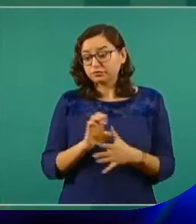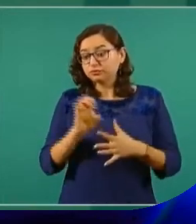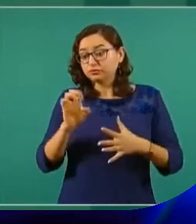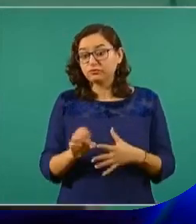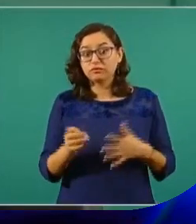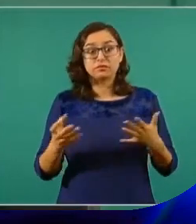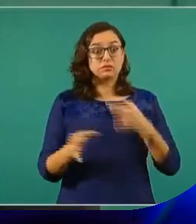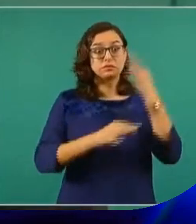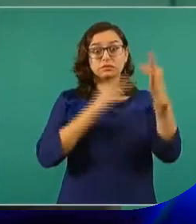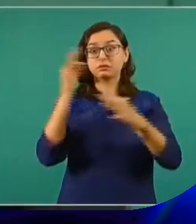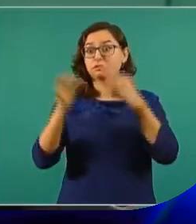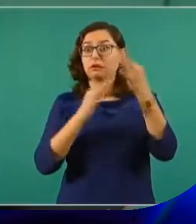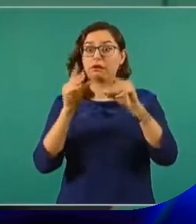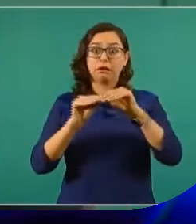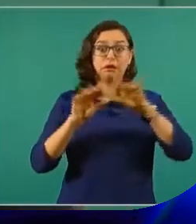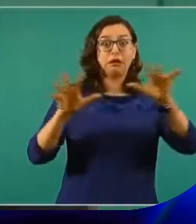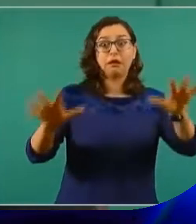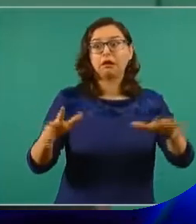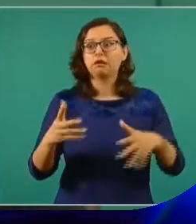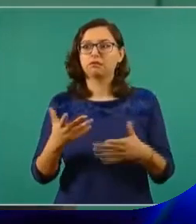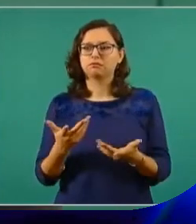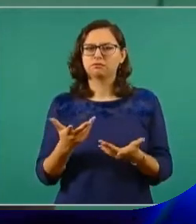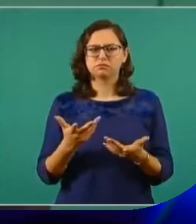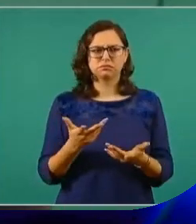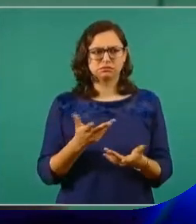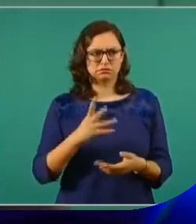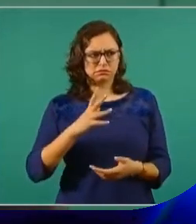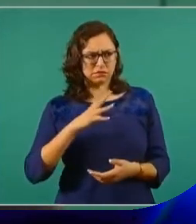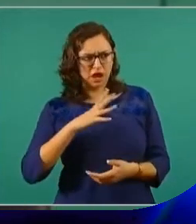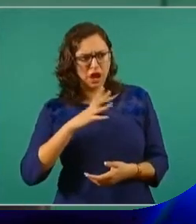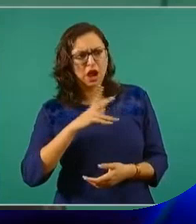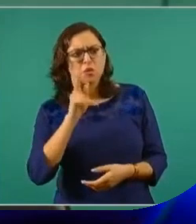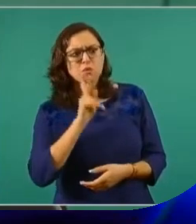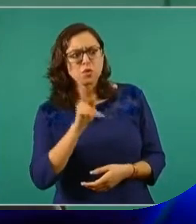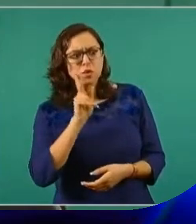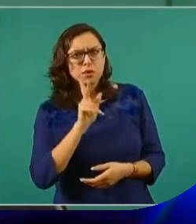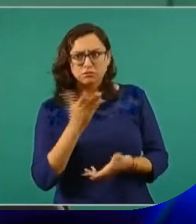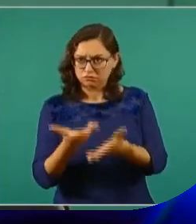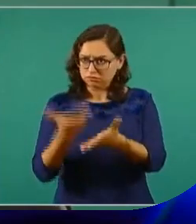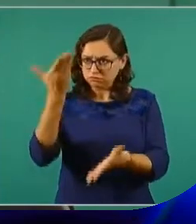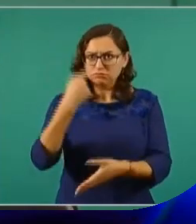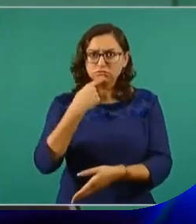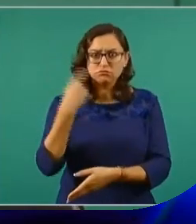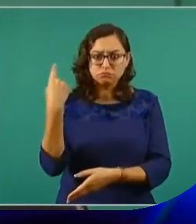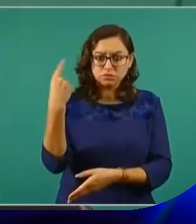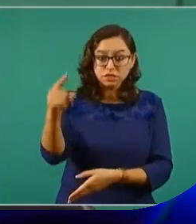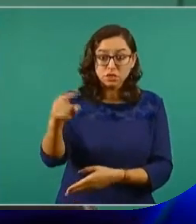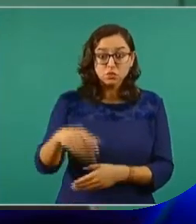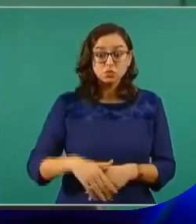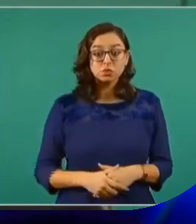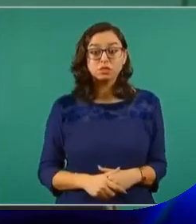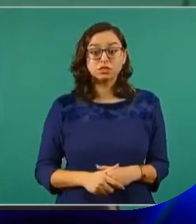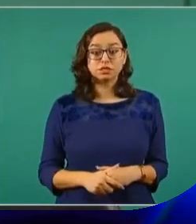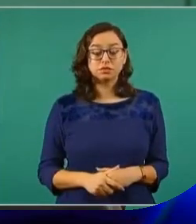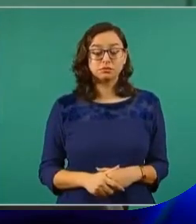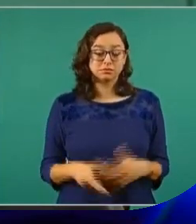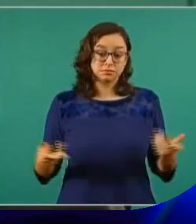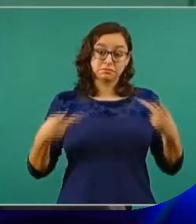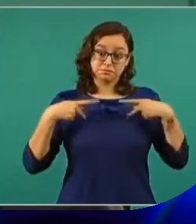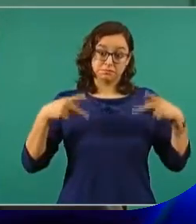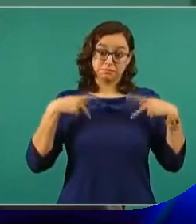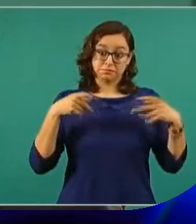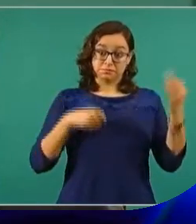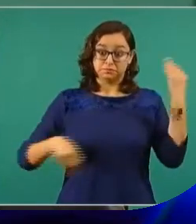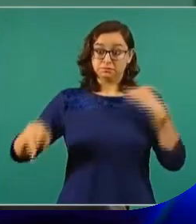pues si existen pruebas y hay un delito, hay que denunciarlo. Todos los ciudadanos tenemos la